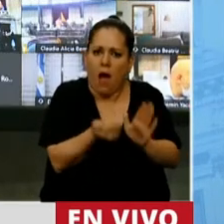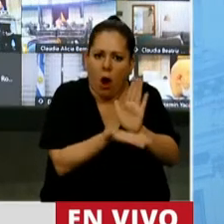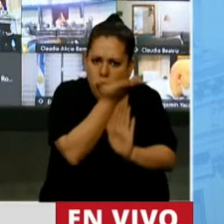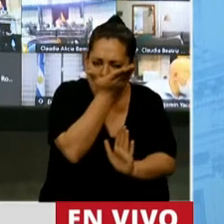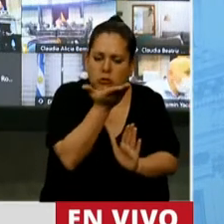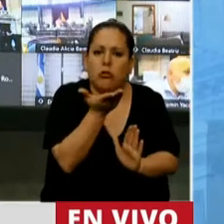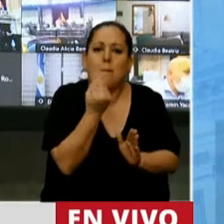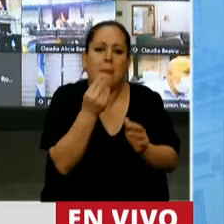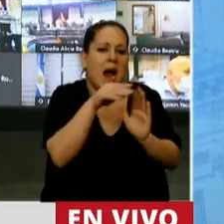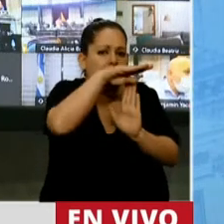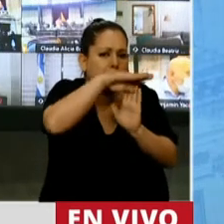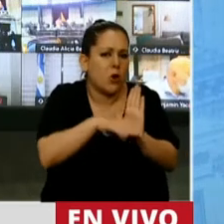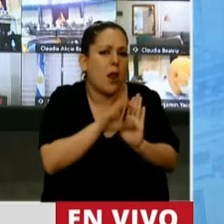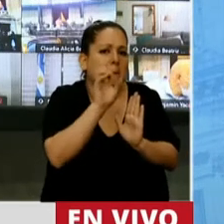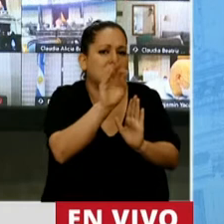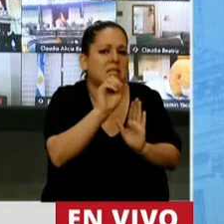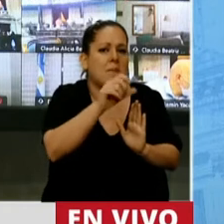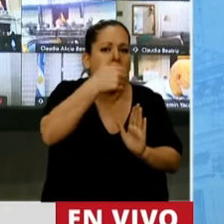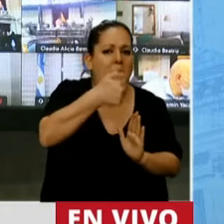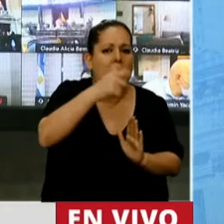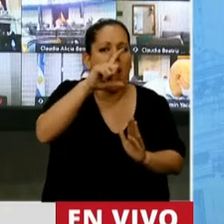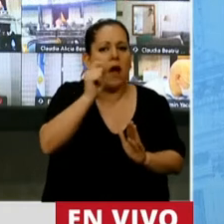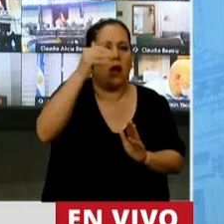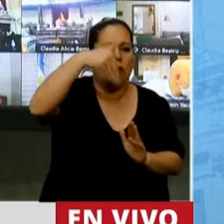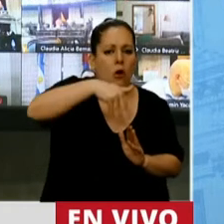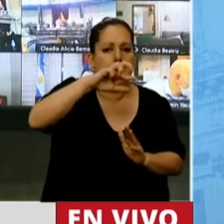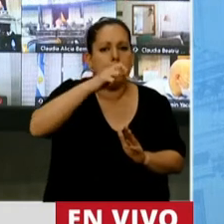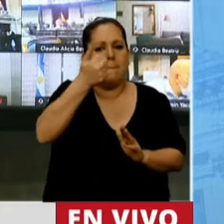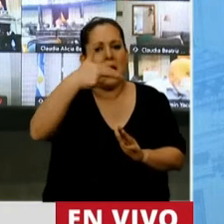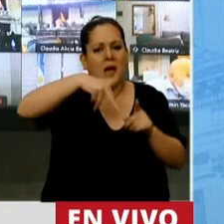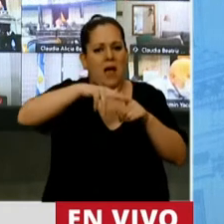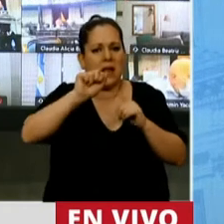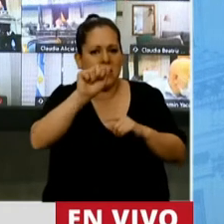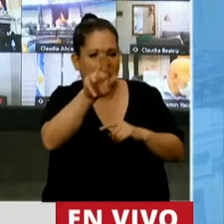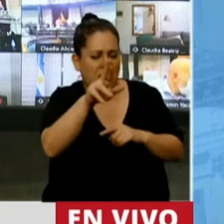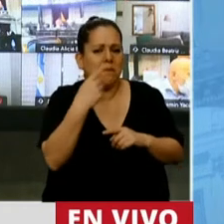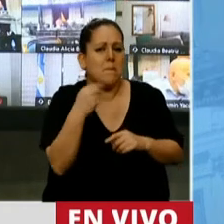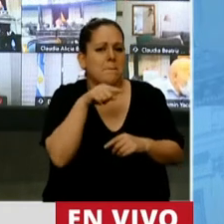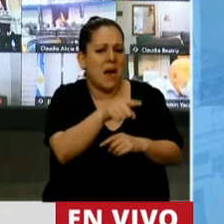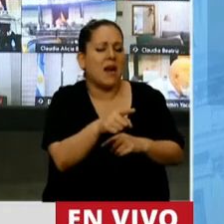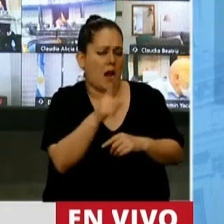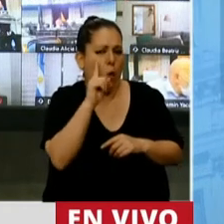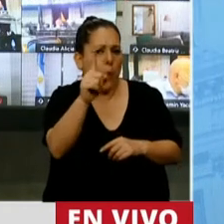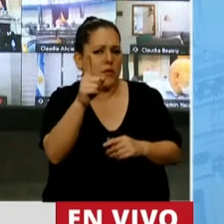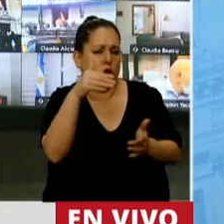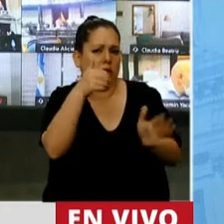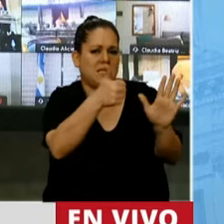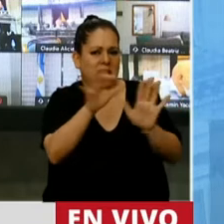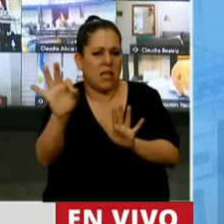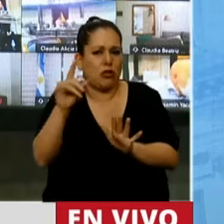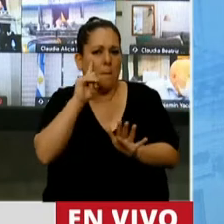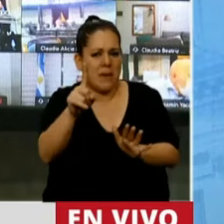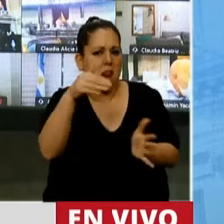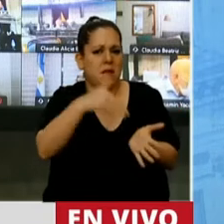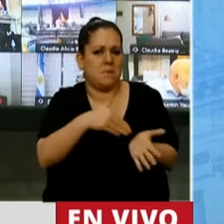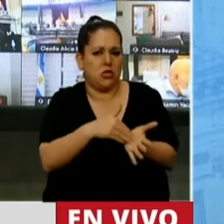estamos hablando para el programa Acompañar, un presupuesto de 4.496 millones. El programa Acompañar es el